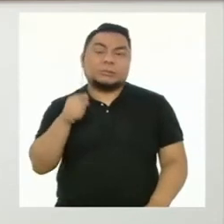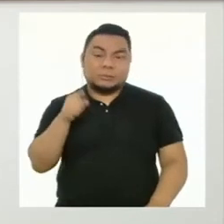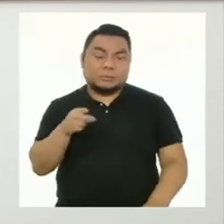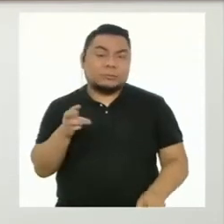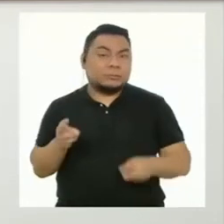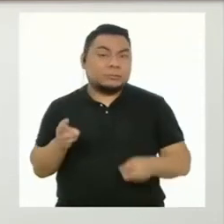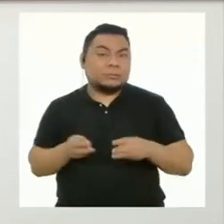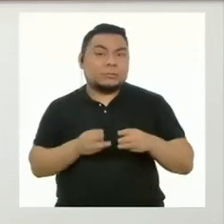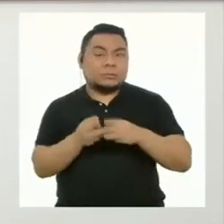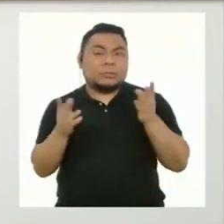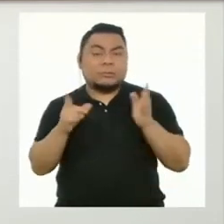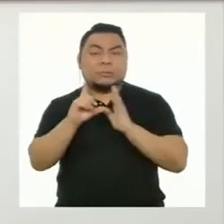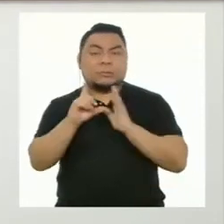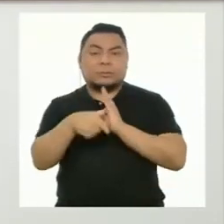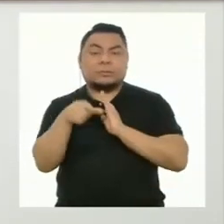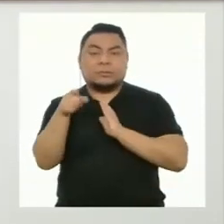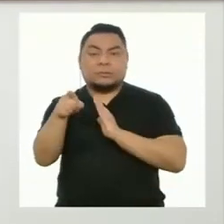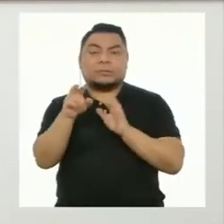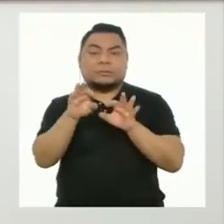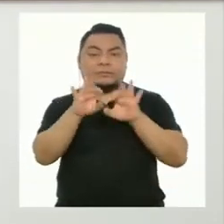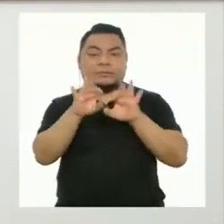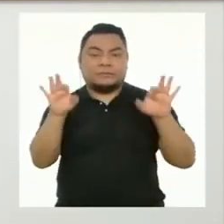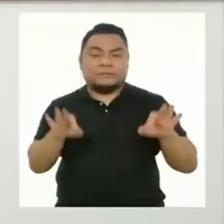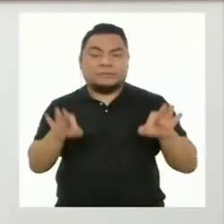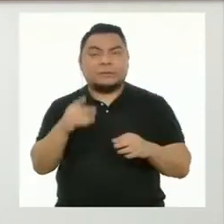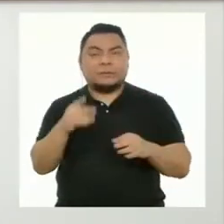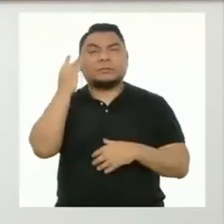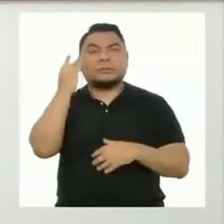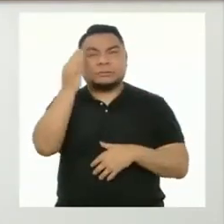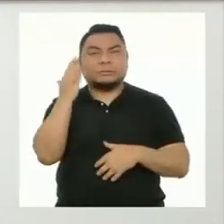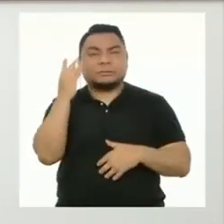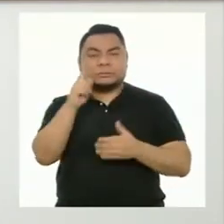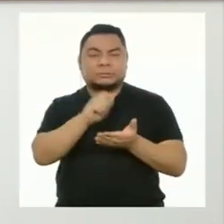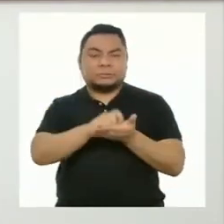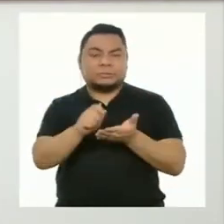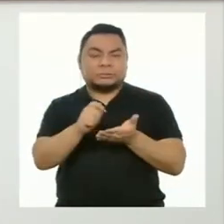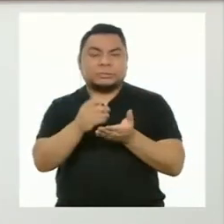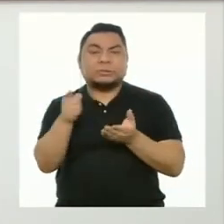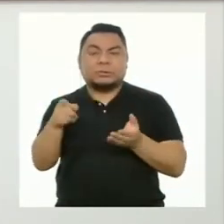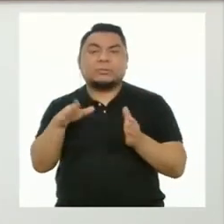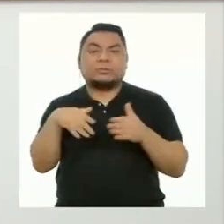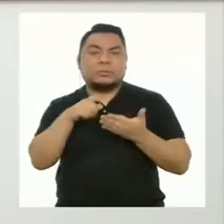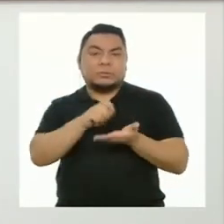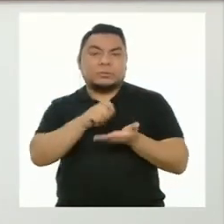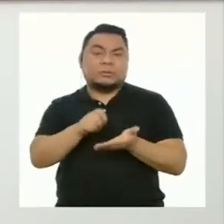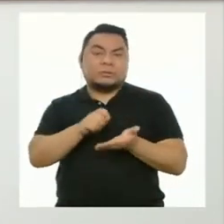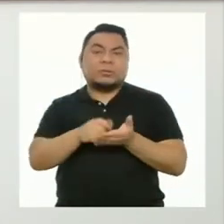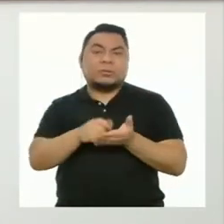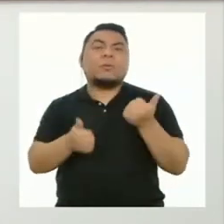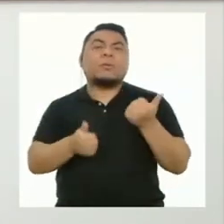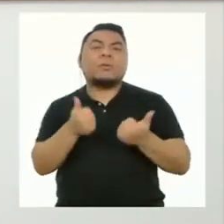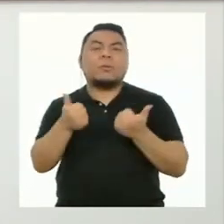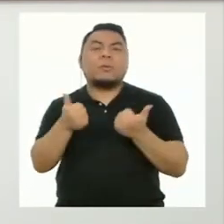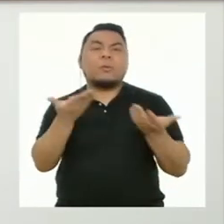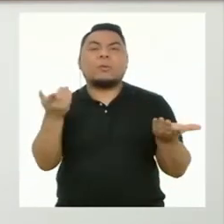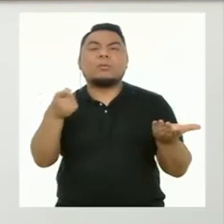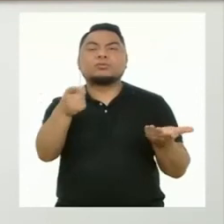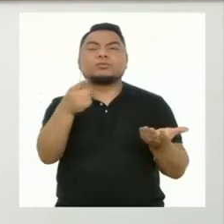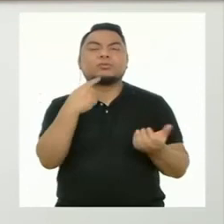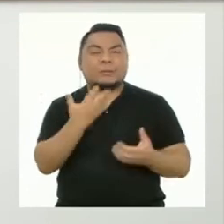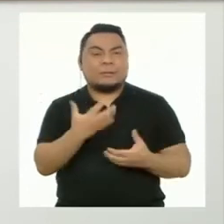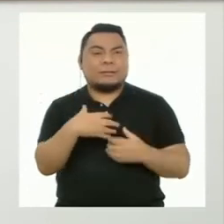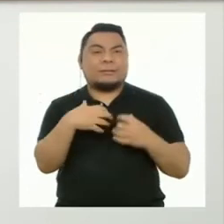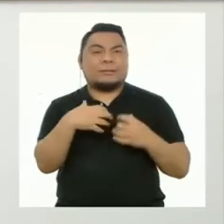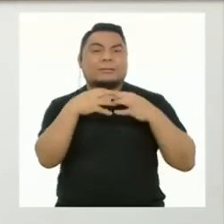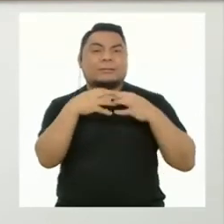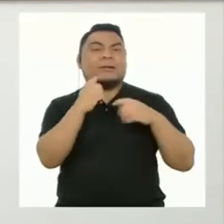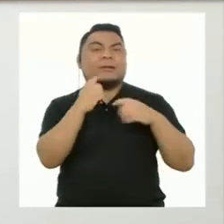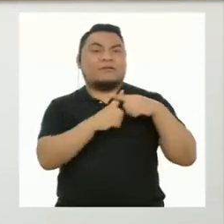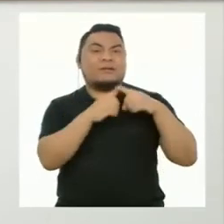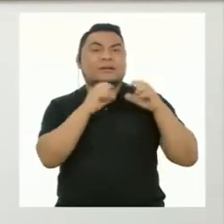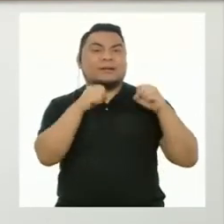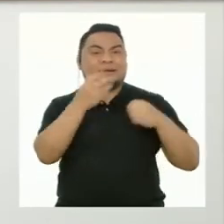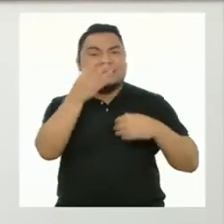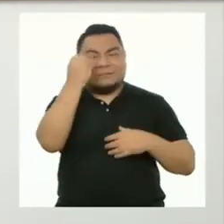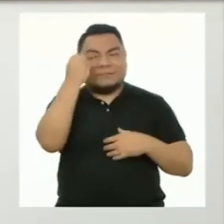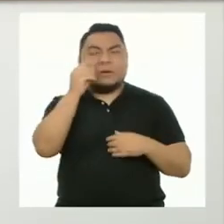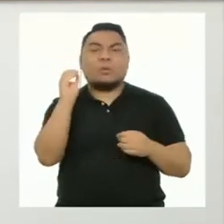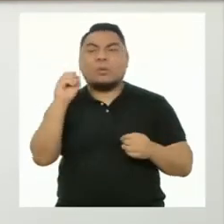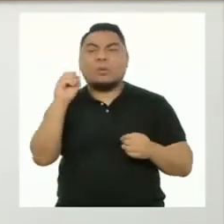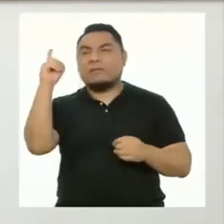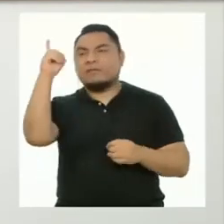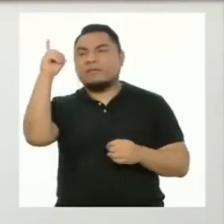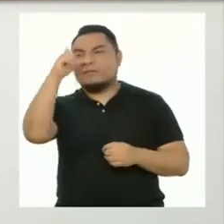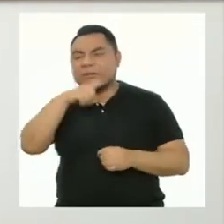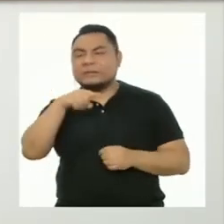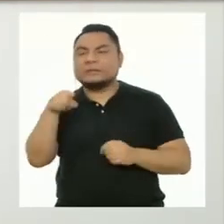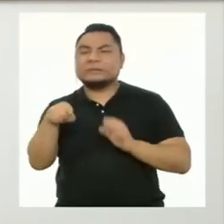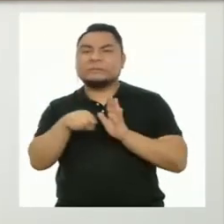De esta manera, luego en tu ficha de reflexión podrás anotar cuáles fueron tus fortalezas y dificultades